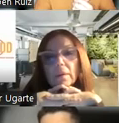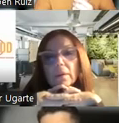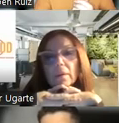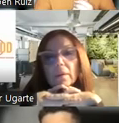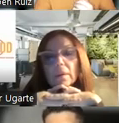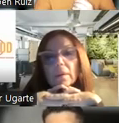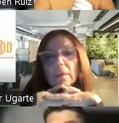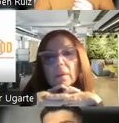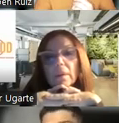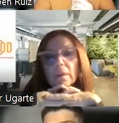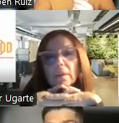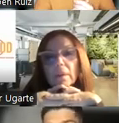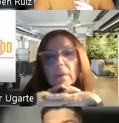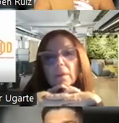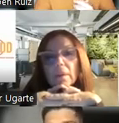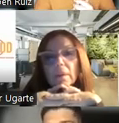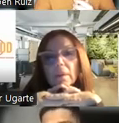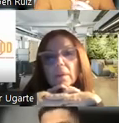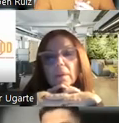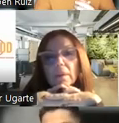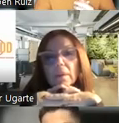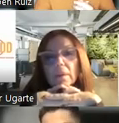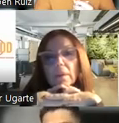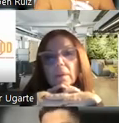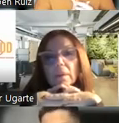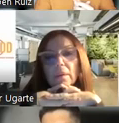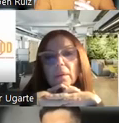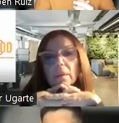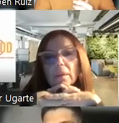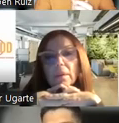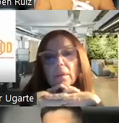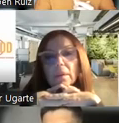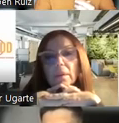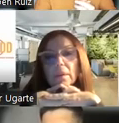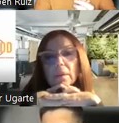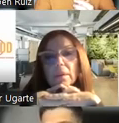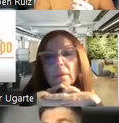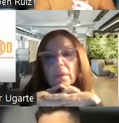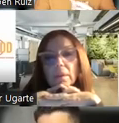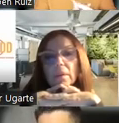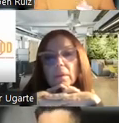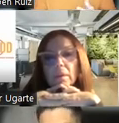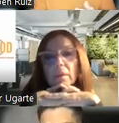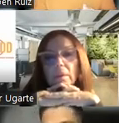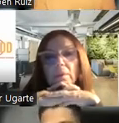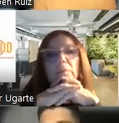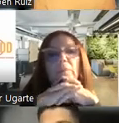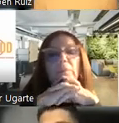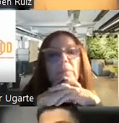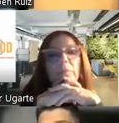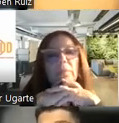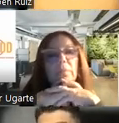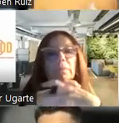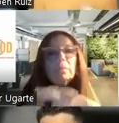asociado a ciertos trastornos de sus genitales, pues se convierte en una enfermedad también difícil de tratar.